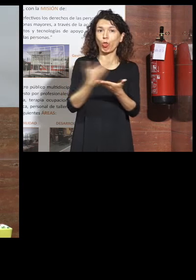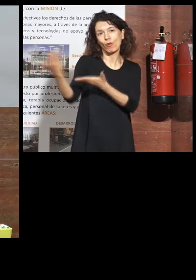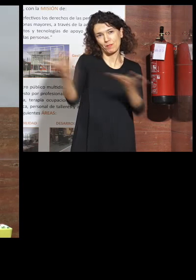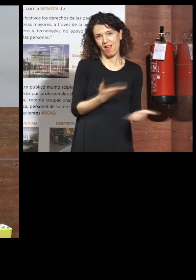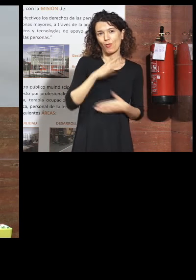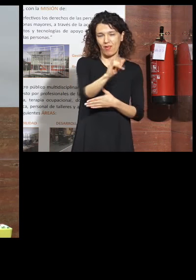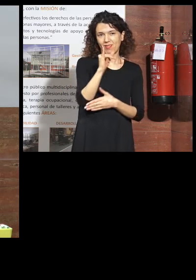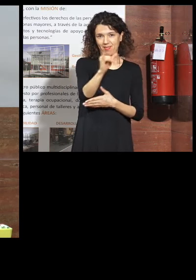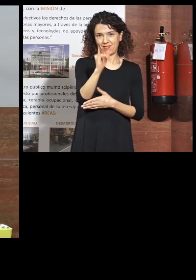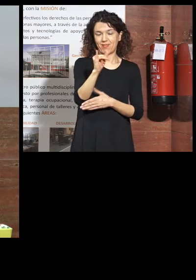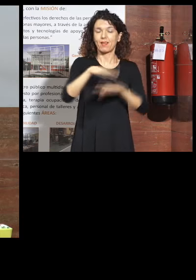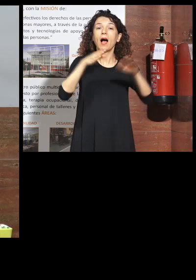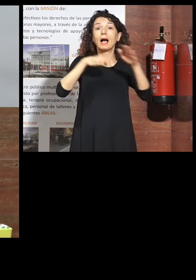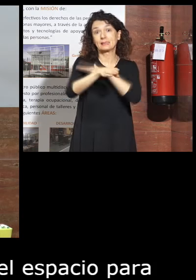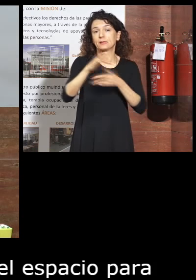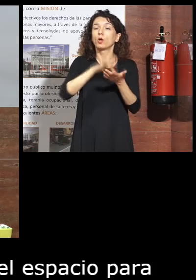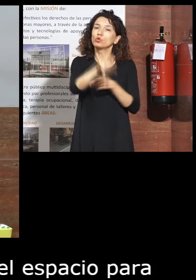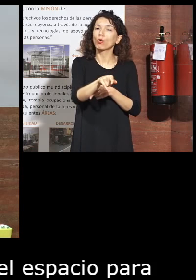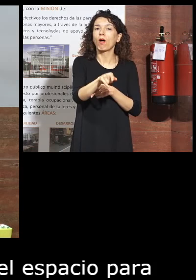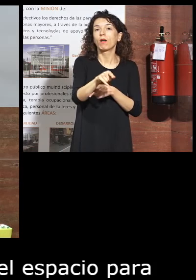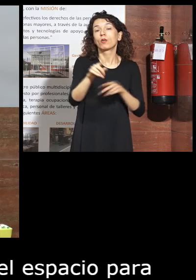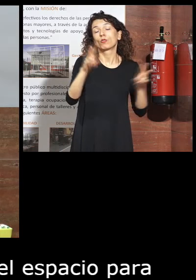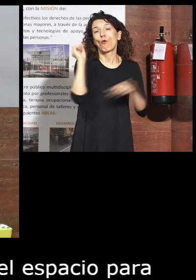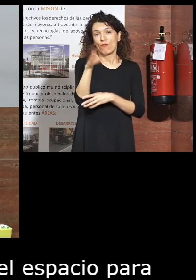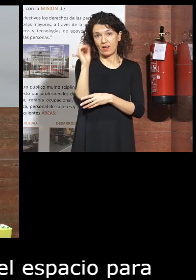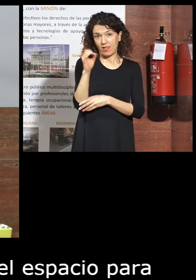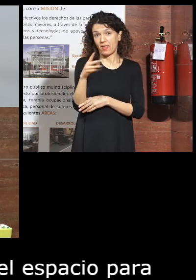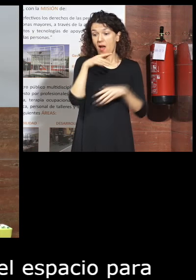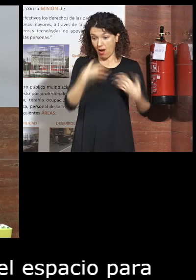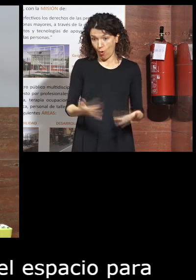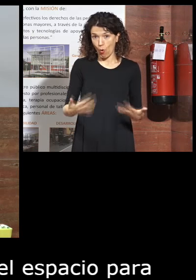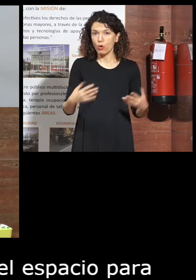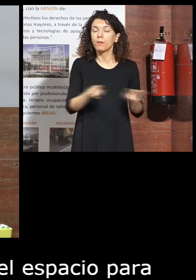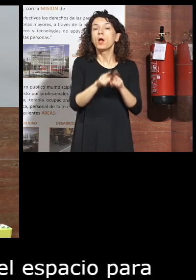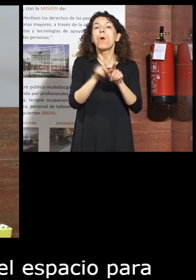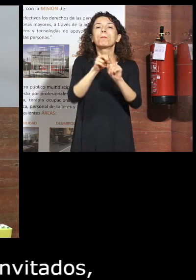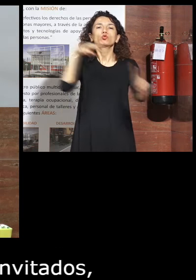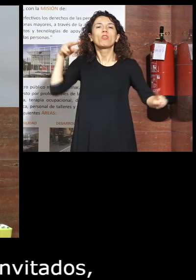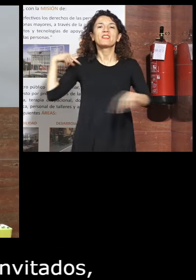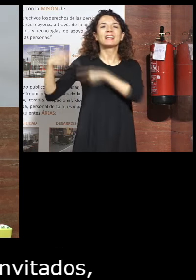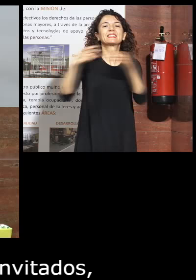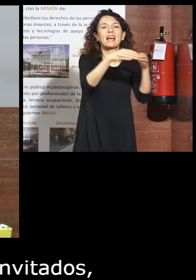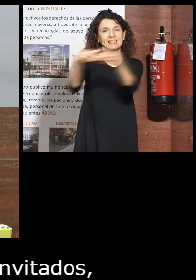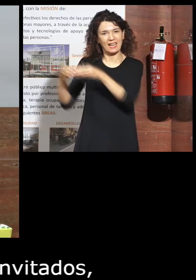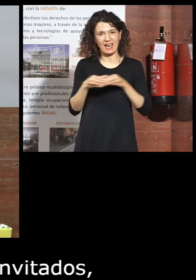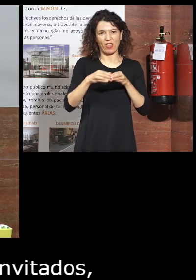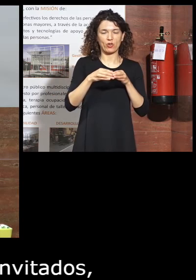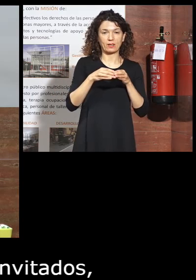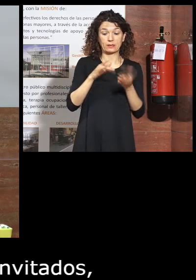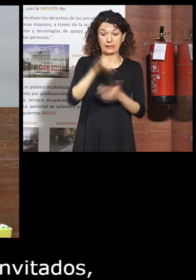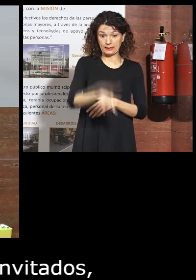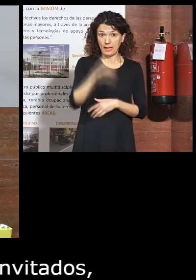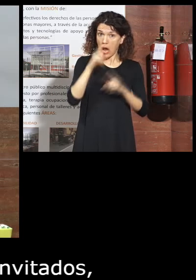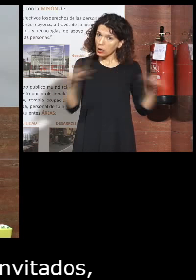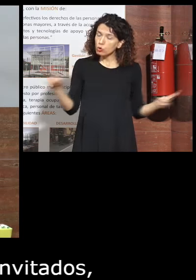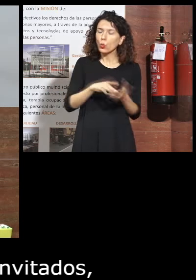invitados, asistiremos a la conferencia inaugural titulada Una visión transgeneracional. Hemos querido asumir este año